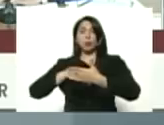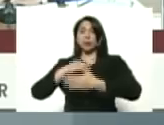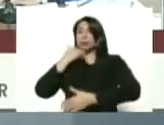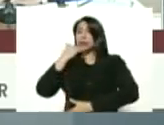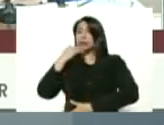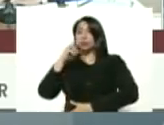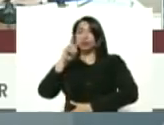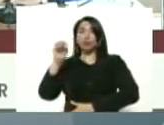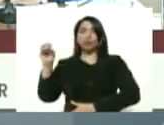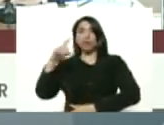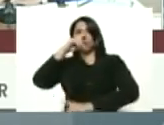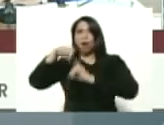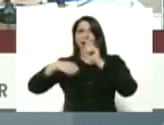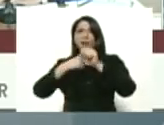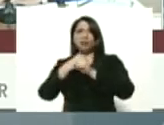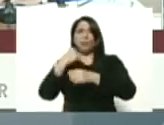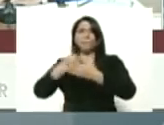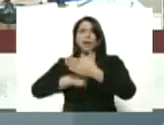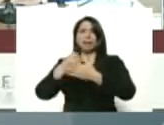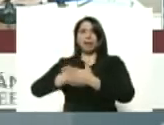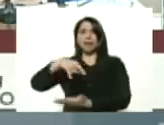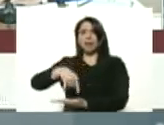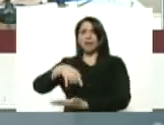200 años de la batalla de Carabobo 2021